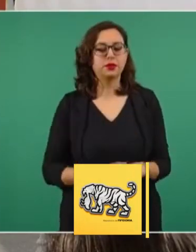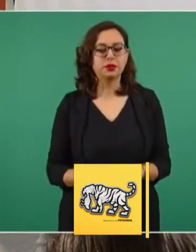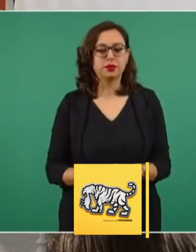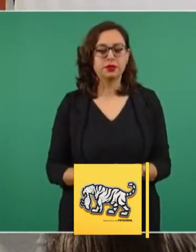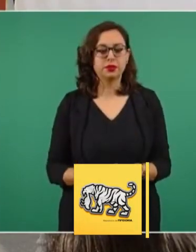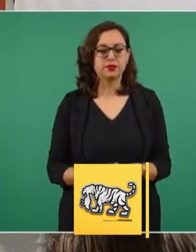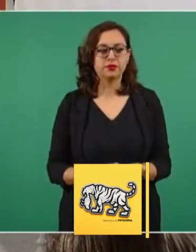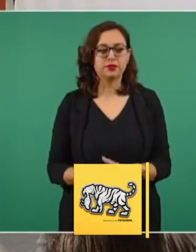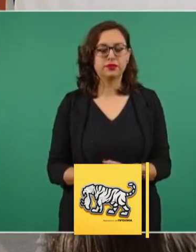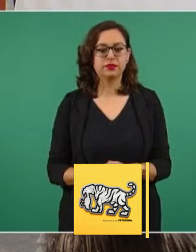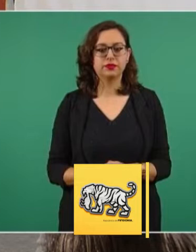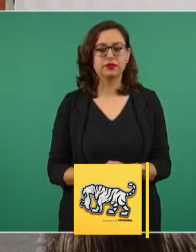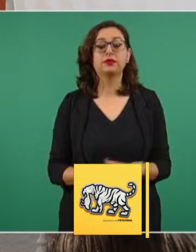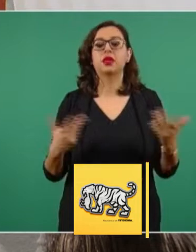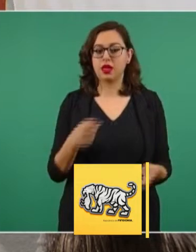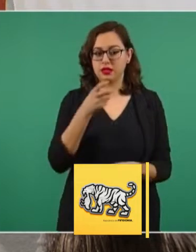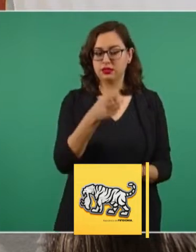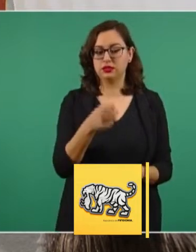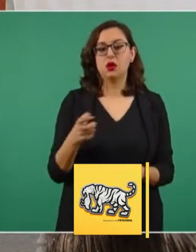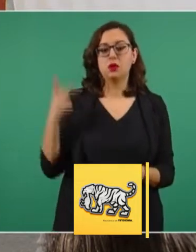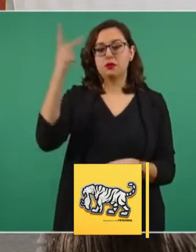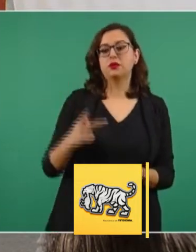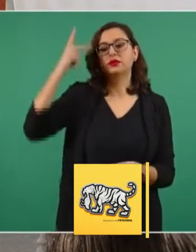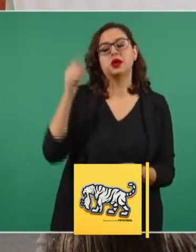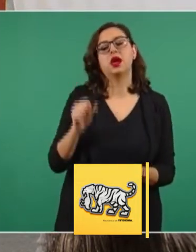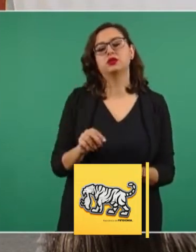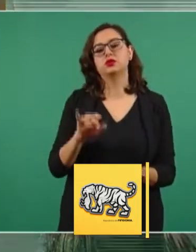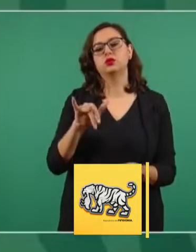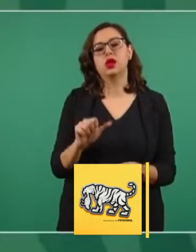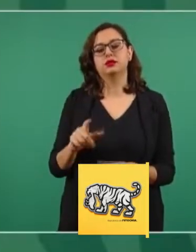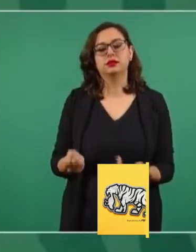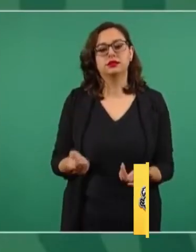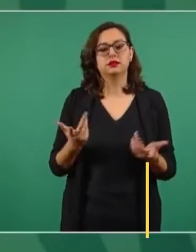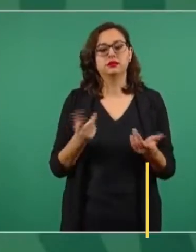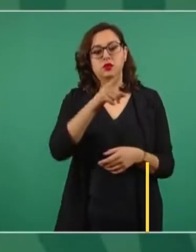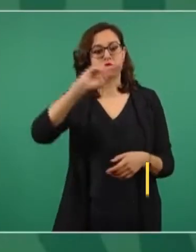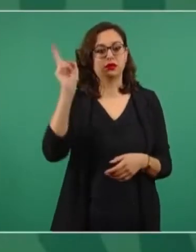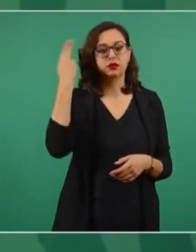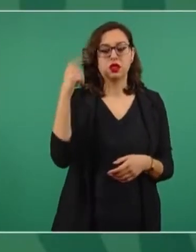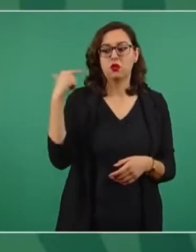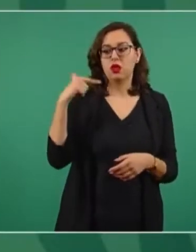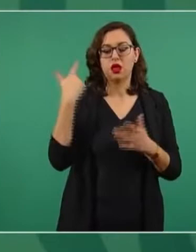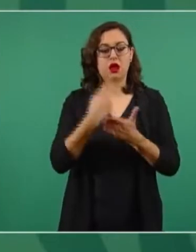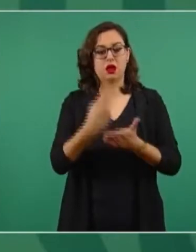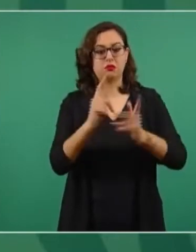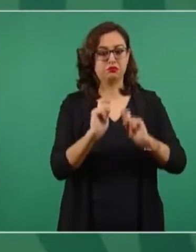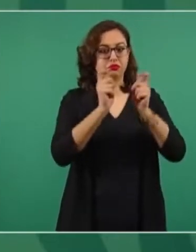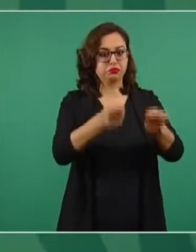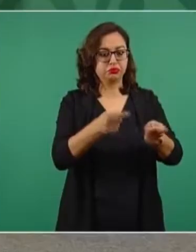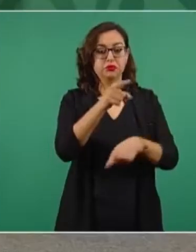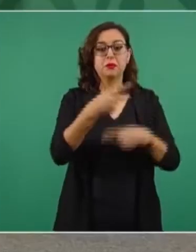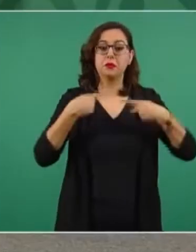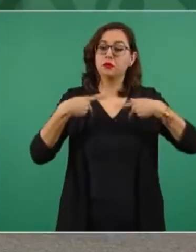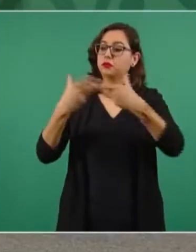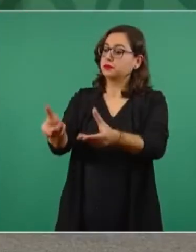No, el de Príncipe de Estudios. ¿Entrega el rey? Se lo acaban de entregar a la Universidad de Guadalajara. Y el que lo recibe